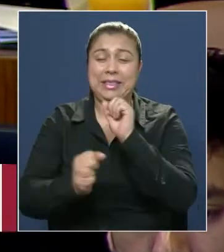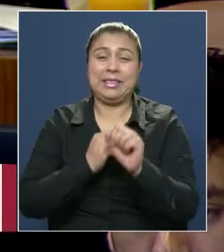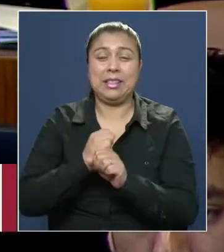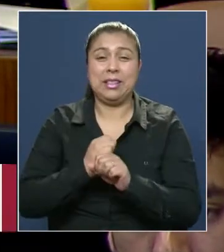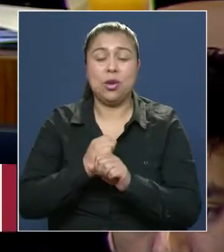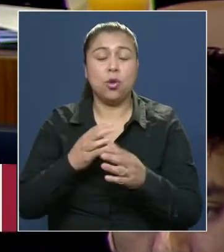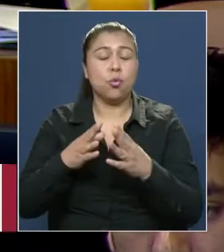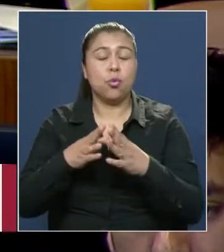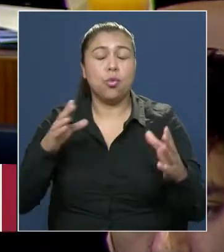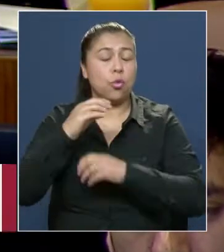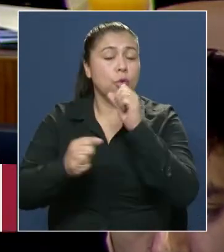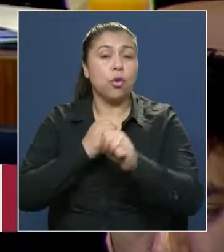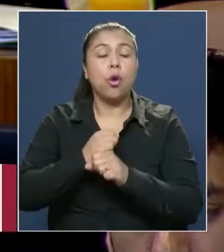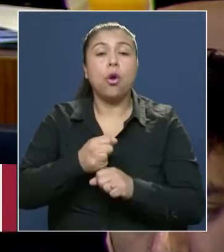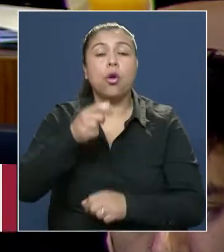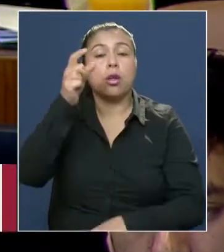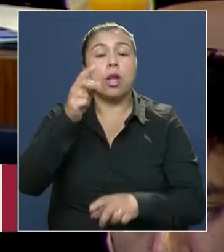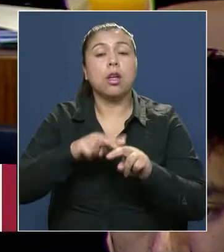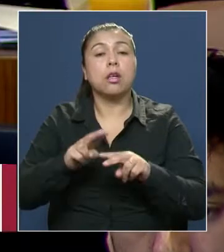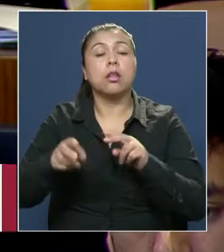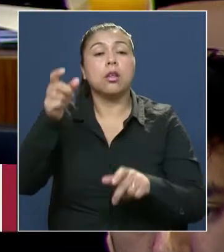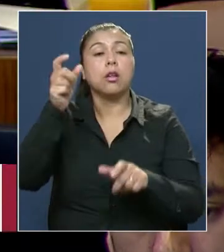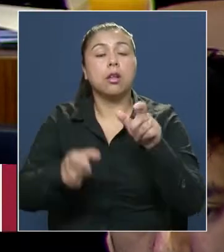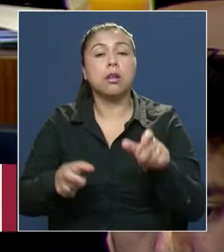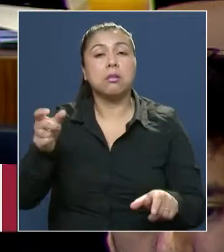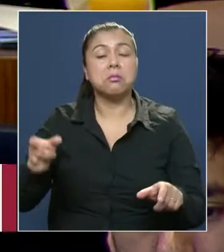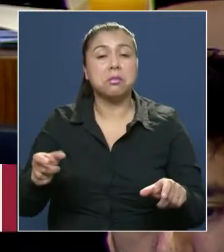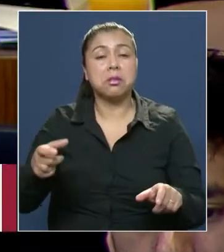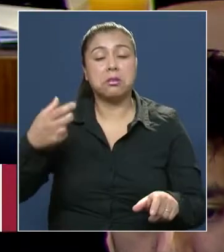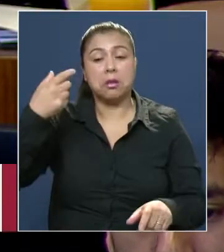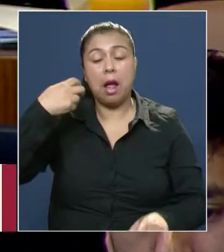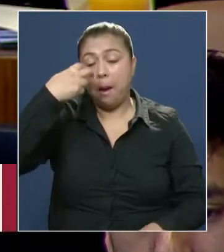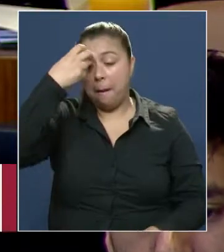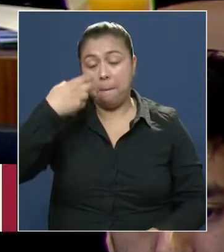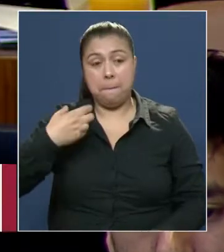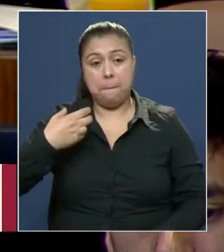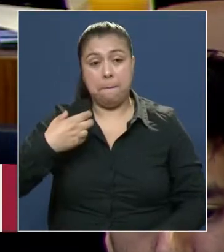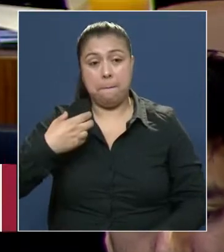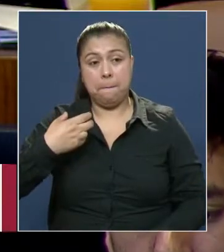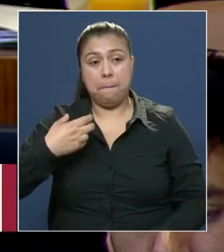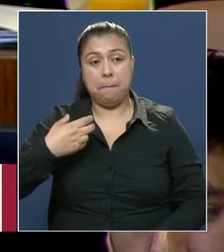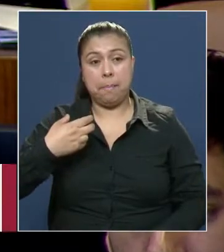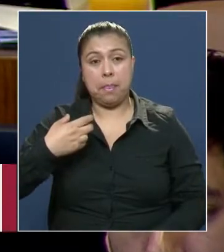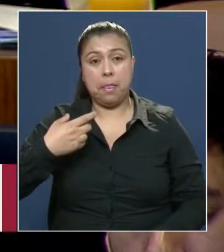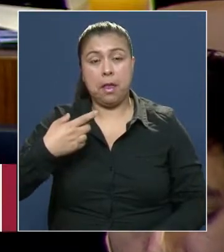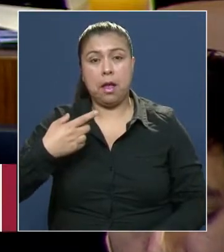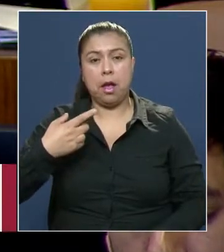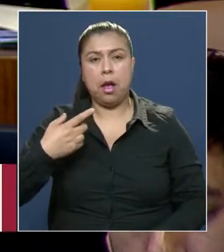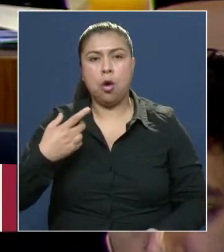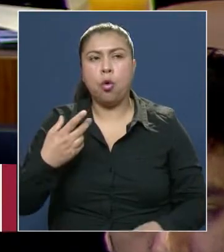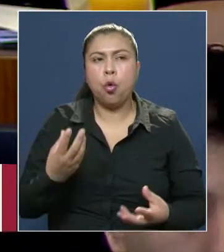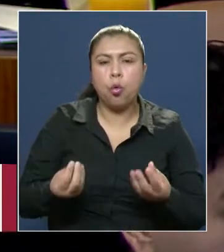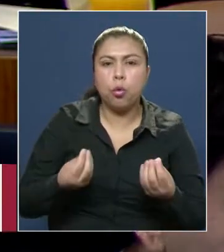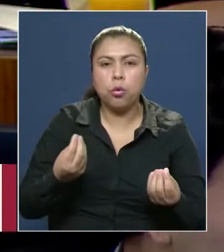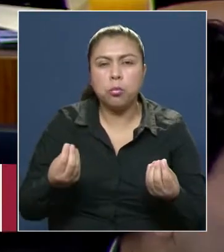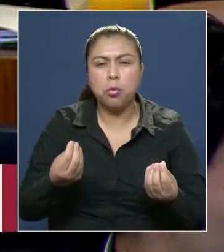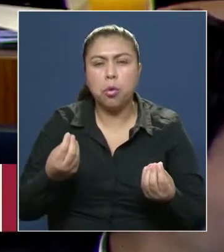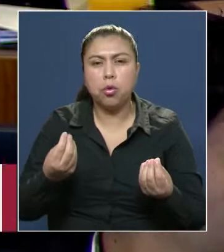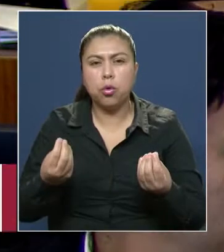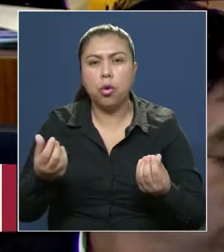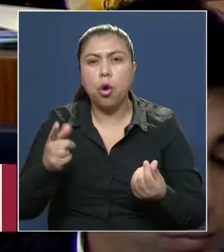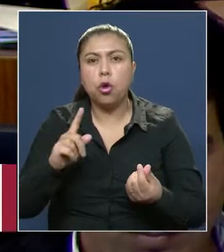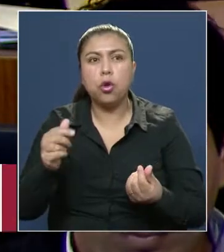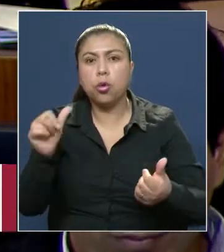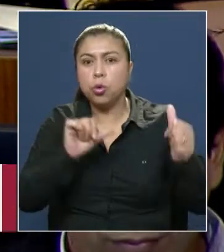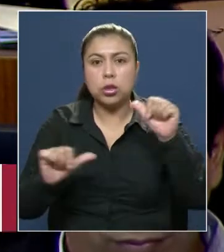milenios, el humano hizo de manera intuitiva, más no científica. La observación y la